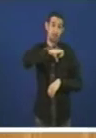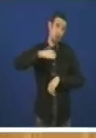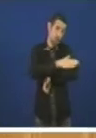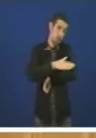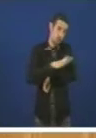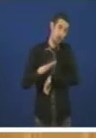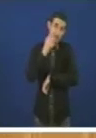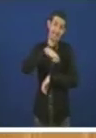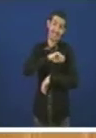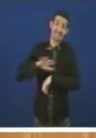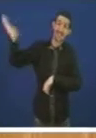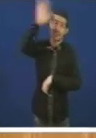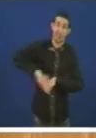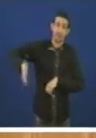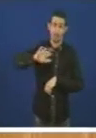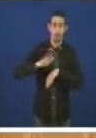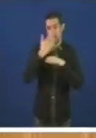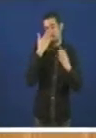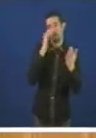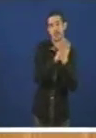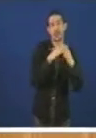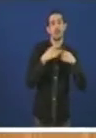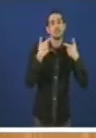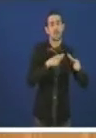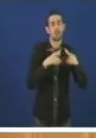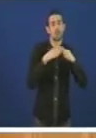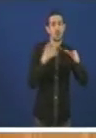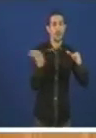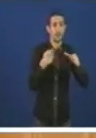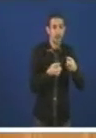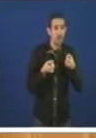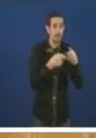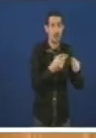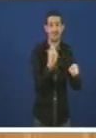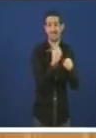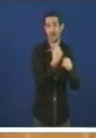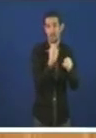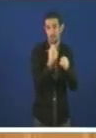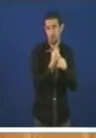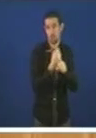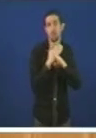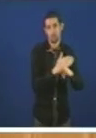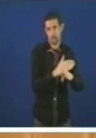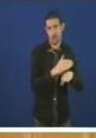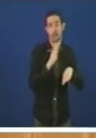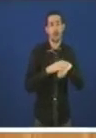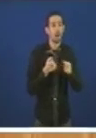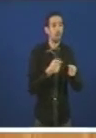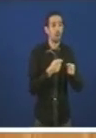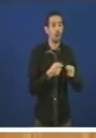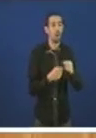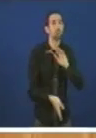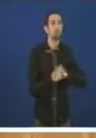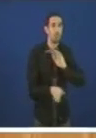facer fronte á situación do sector naval dotando aos estaleiros de carga de traballo suficiente que permita manter o nivel de